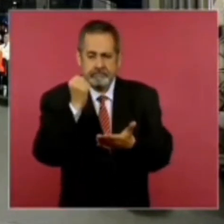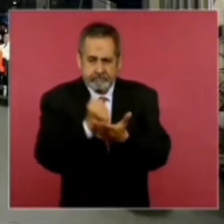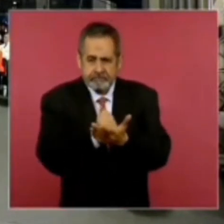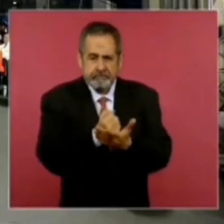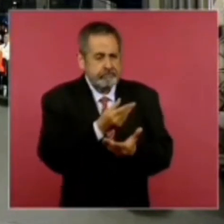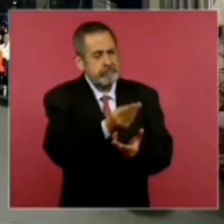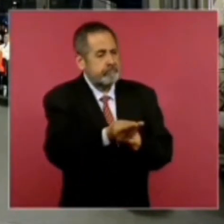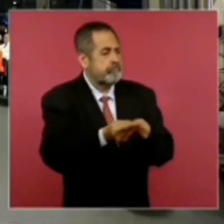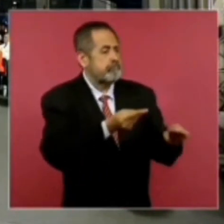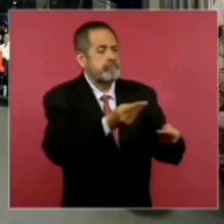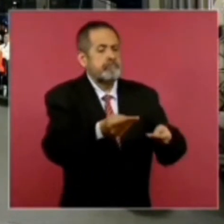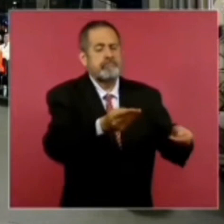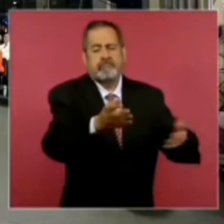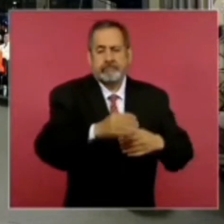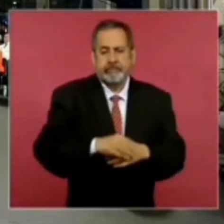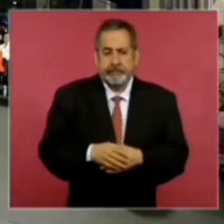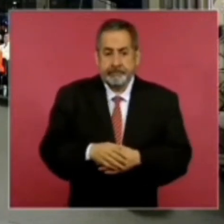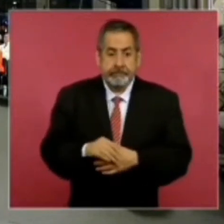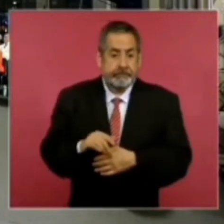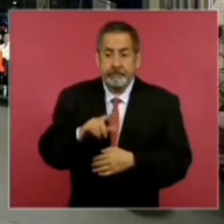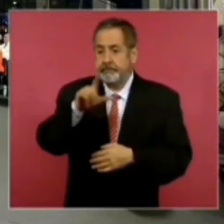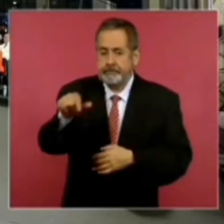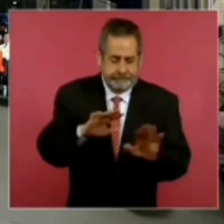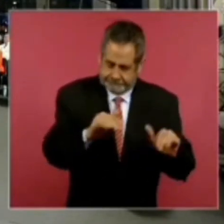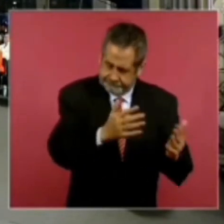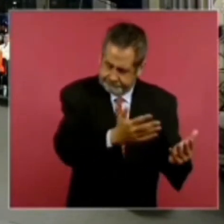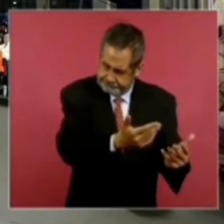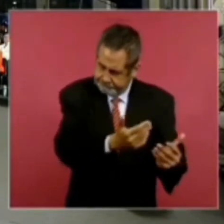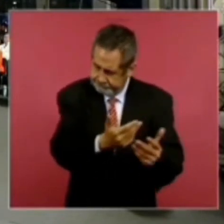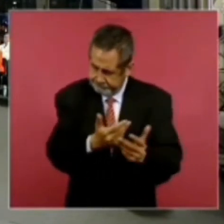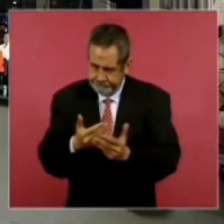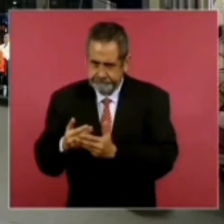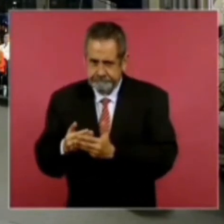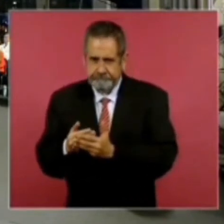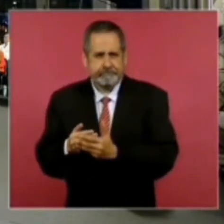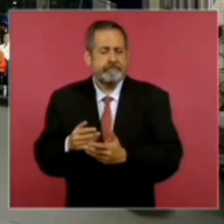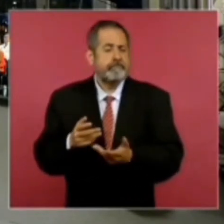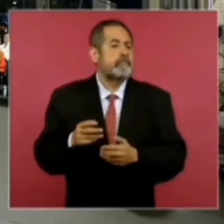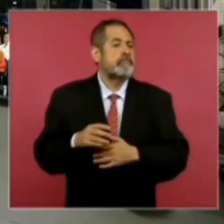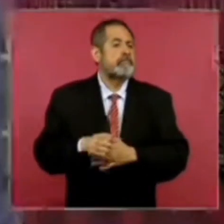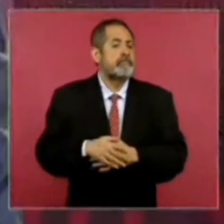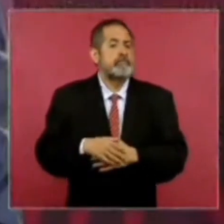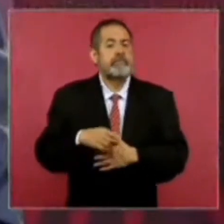Luego se les rescató. Fue como un foa a proa.